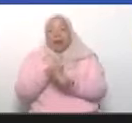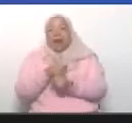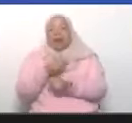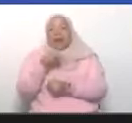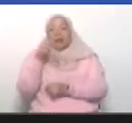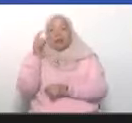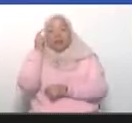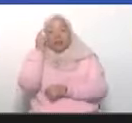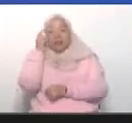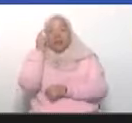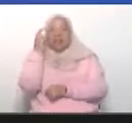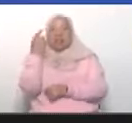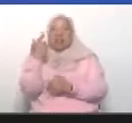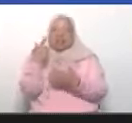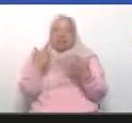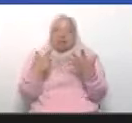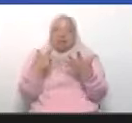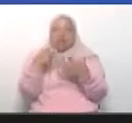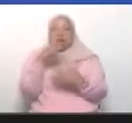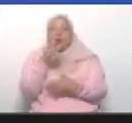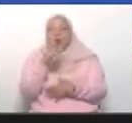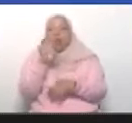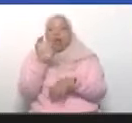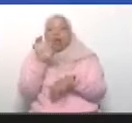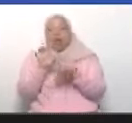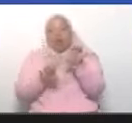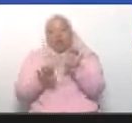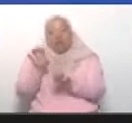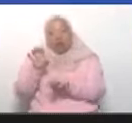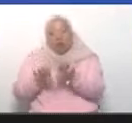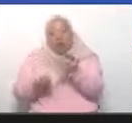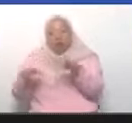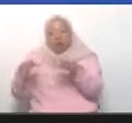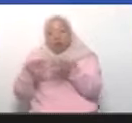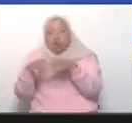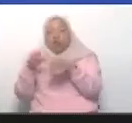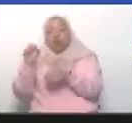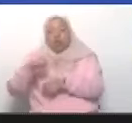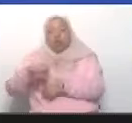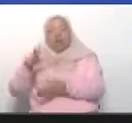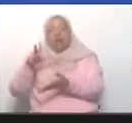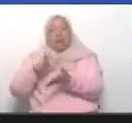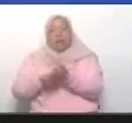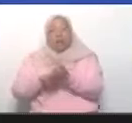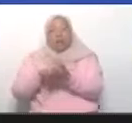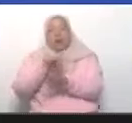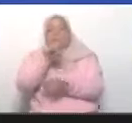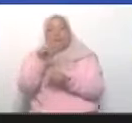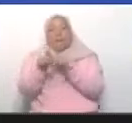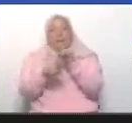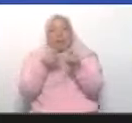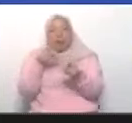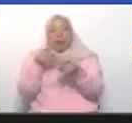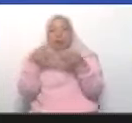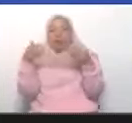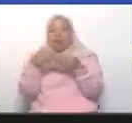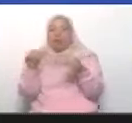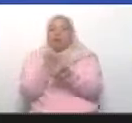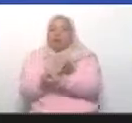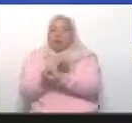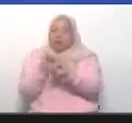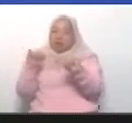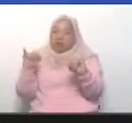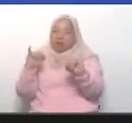que la sala constitucional lo evalúe, su dictamen y ya quedarán las preguntas con la redacción final